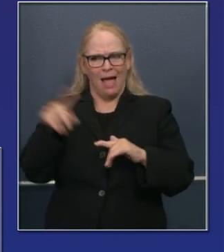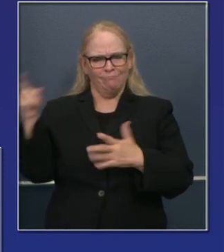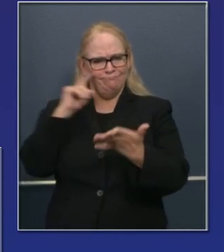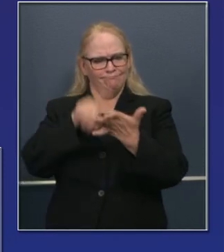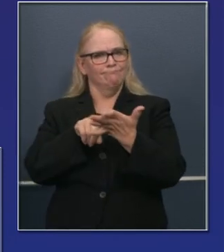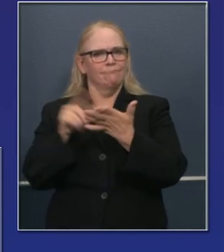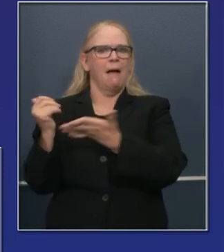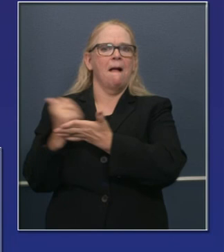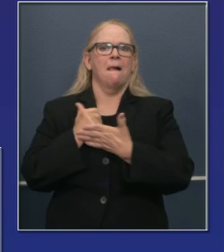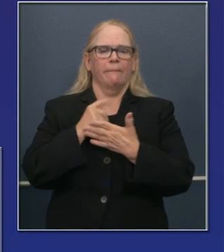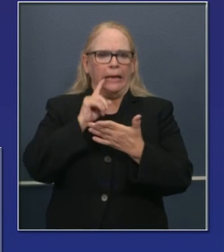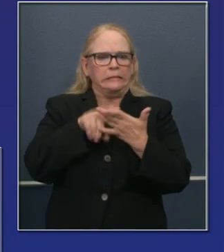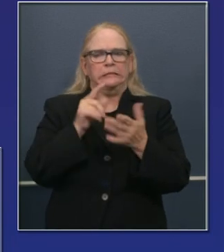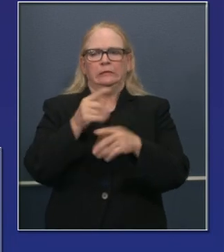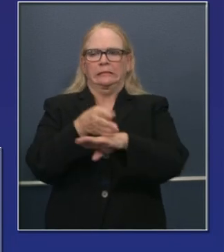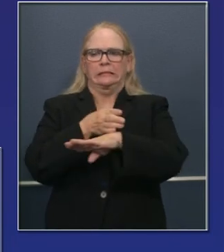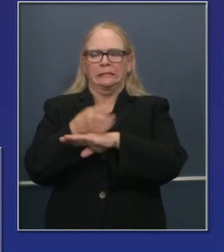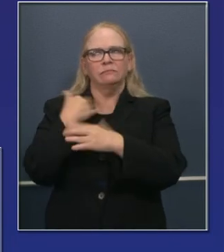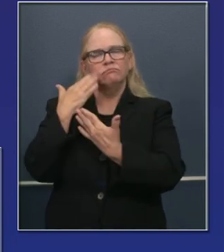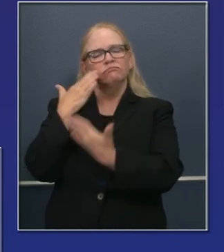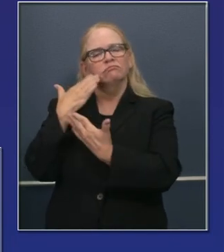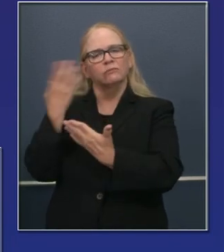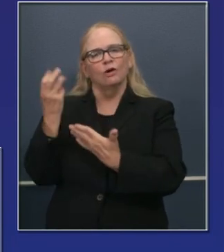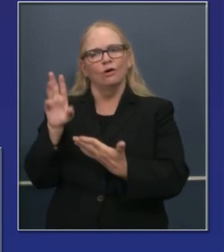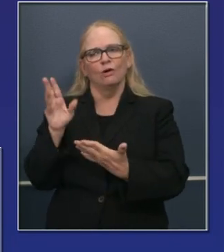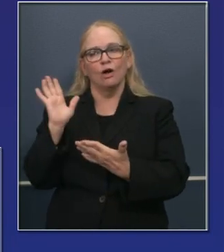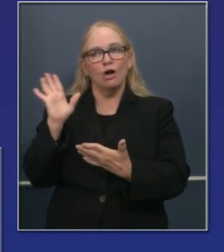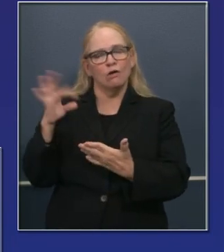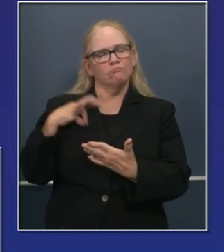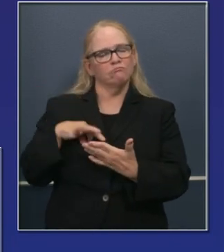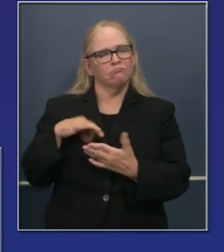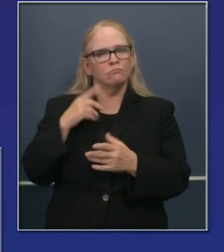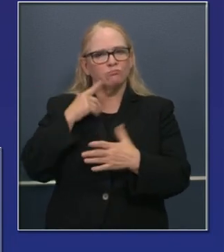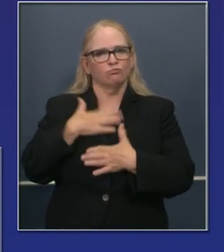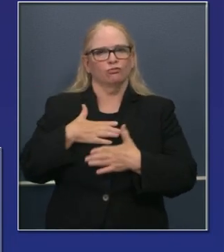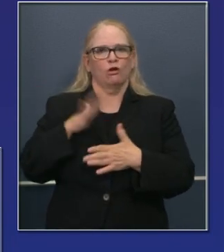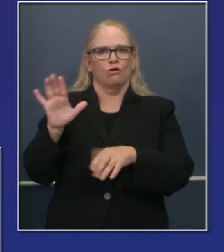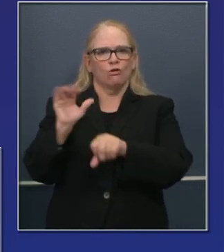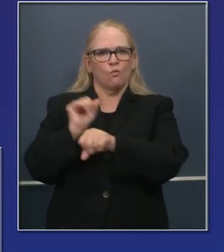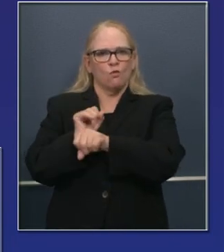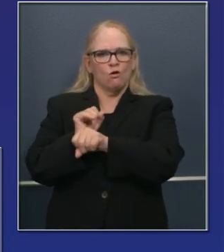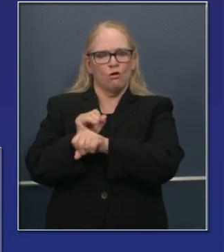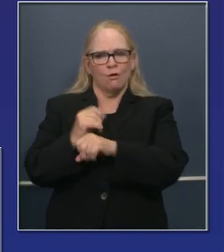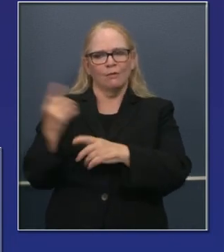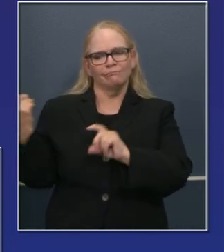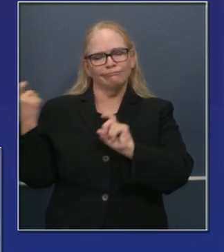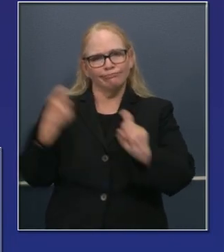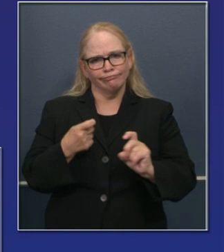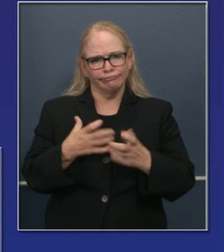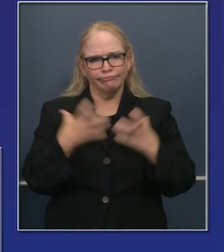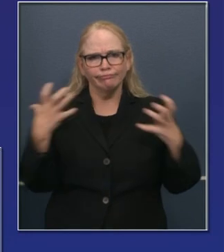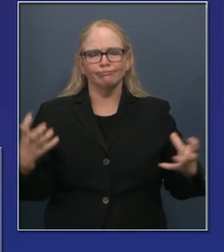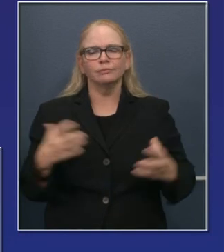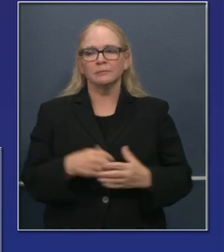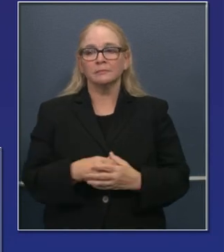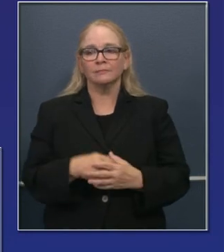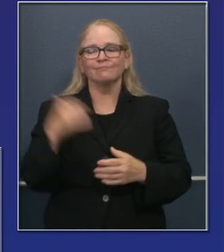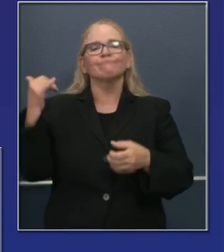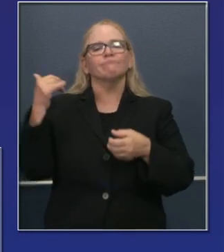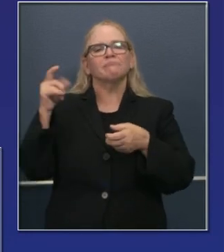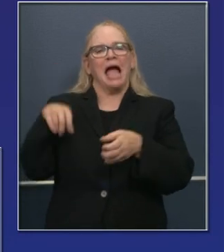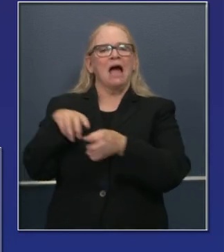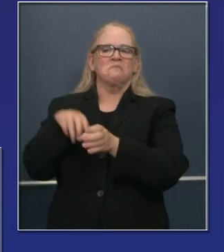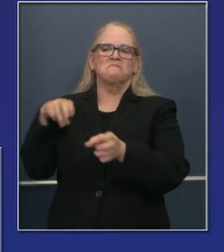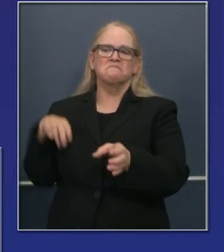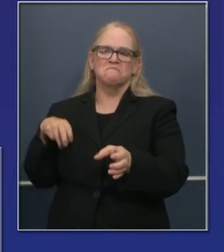nos ha dado información que nos ayudará mucho y marcará muchas de las políticas de ahora en adelante para